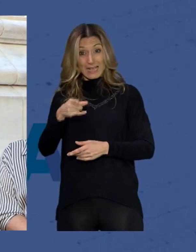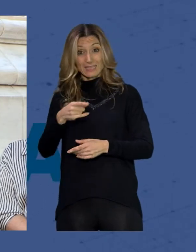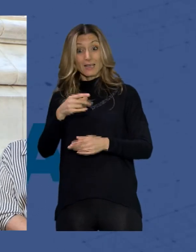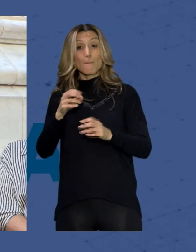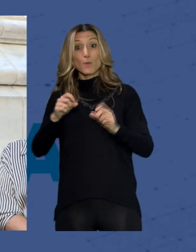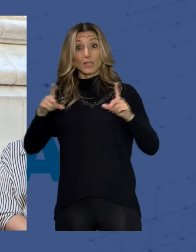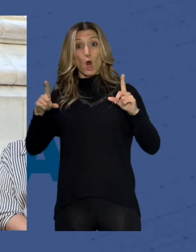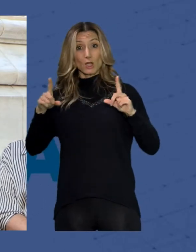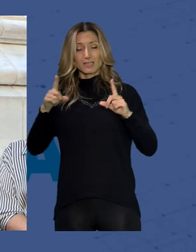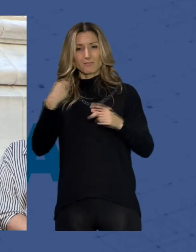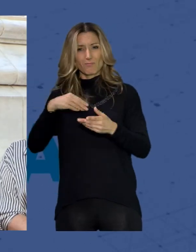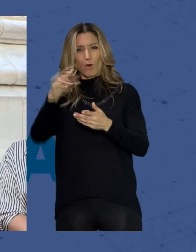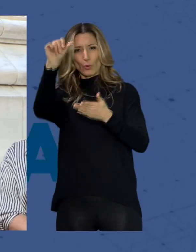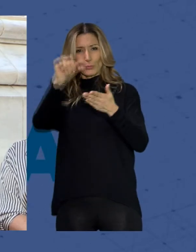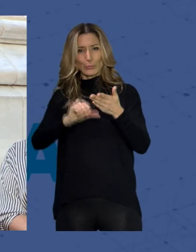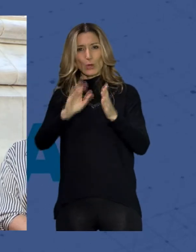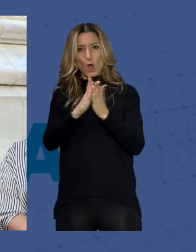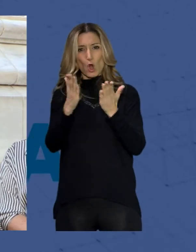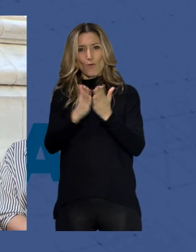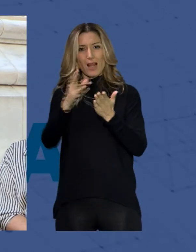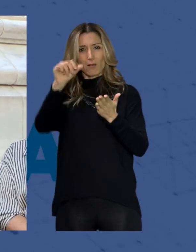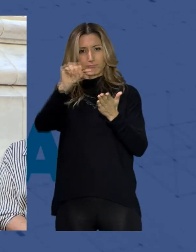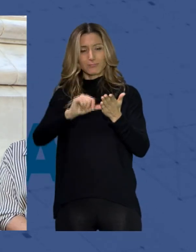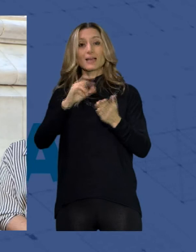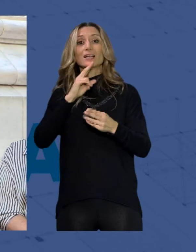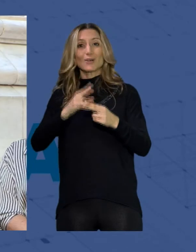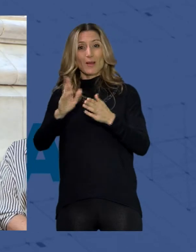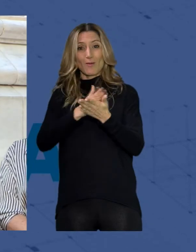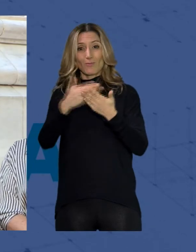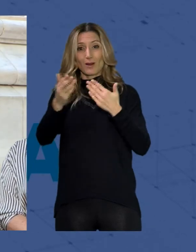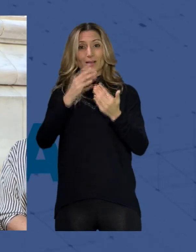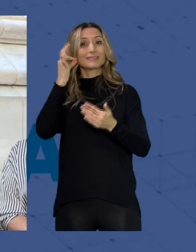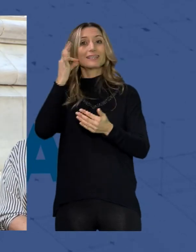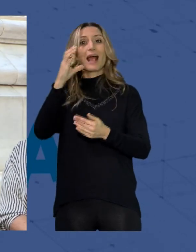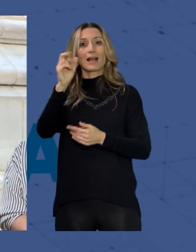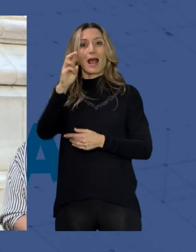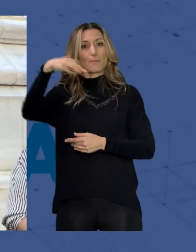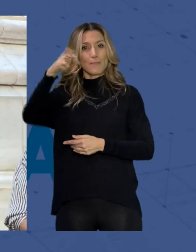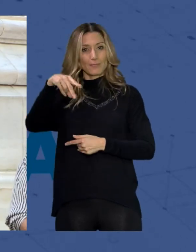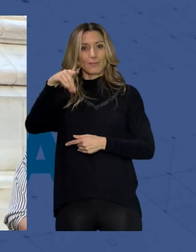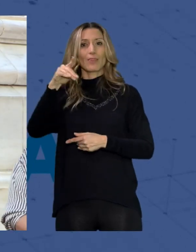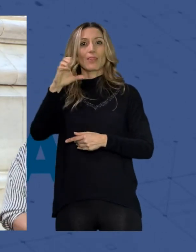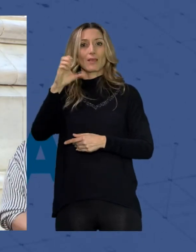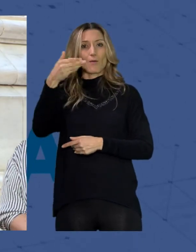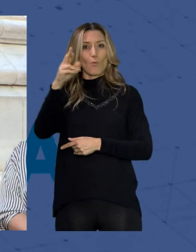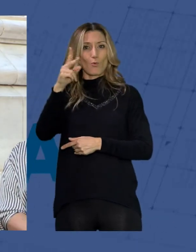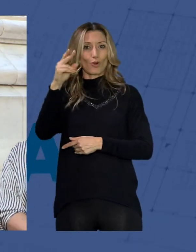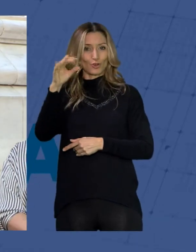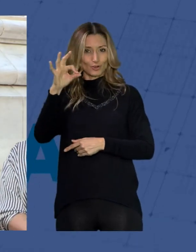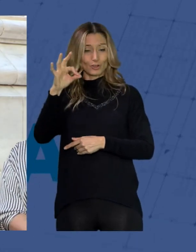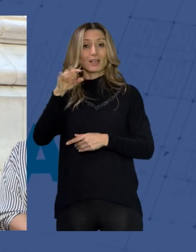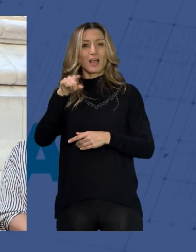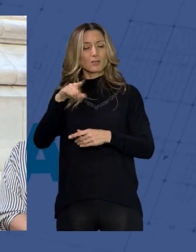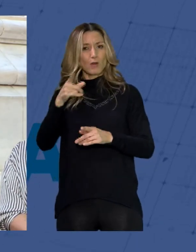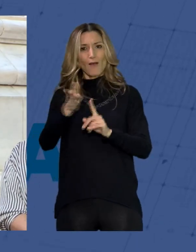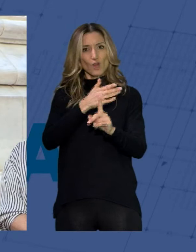en la que se en la que la protagonista está condicionada por una violencia social que la reprime y no solo